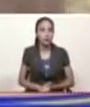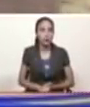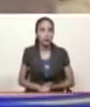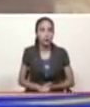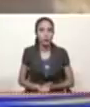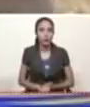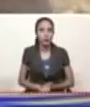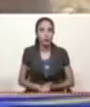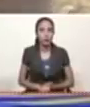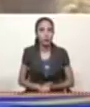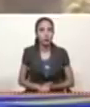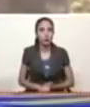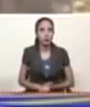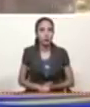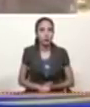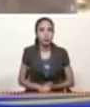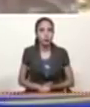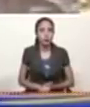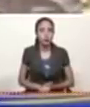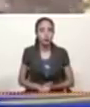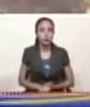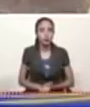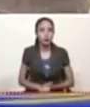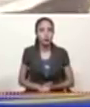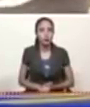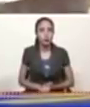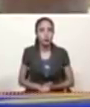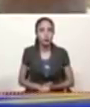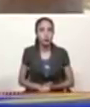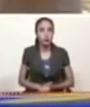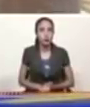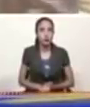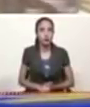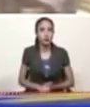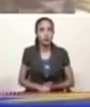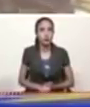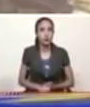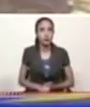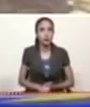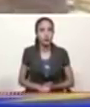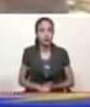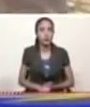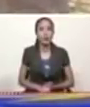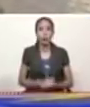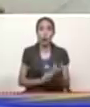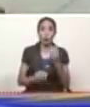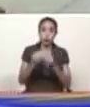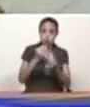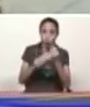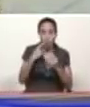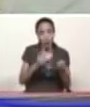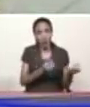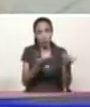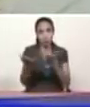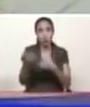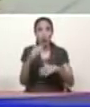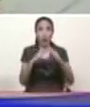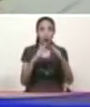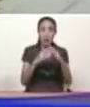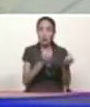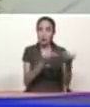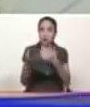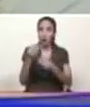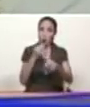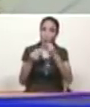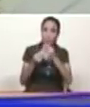.253.000 kilogramos de cebolla para que la familia pueda tener el alimento en su casa en su hogar desde aquí le